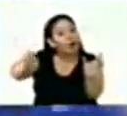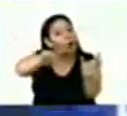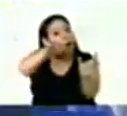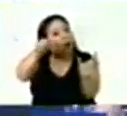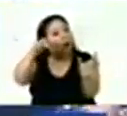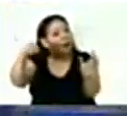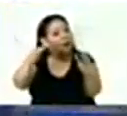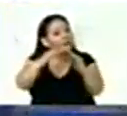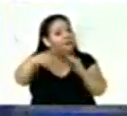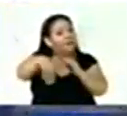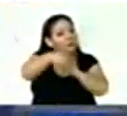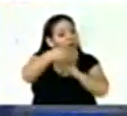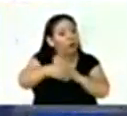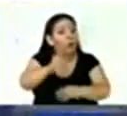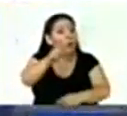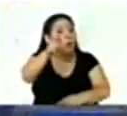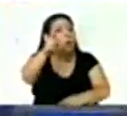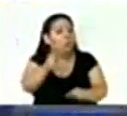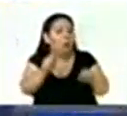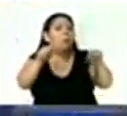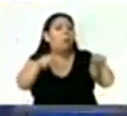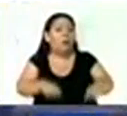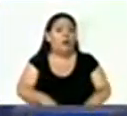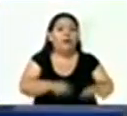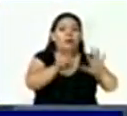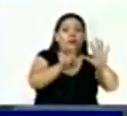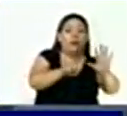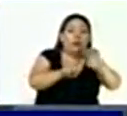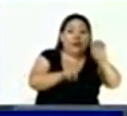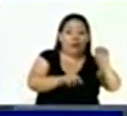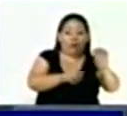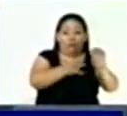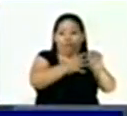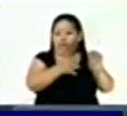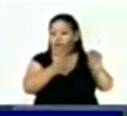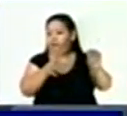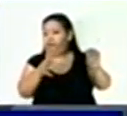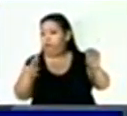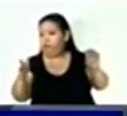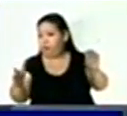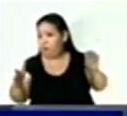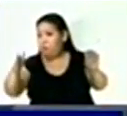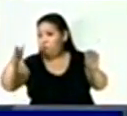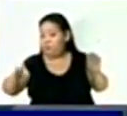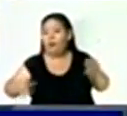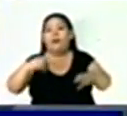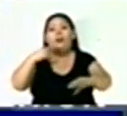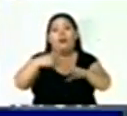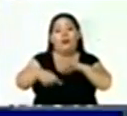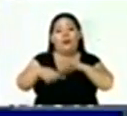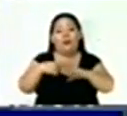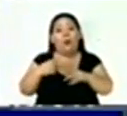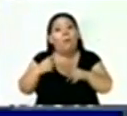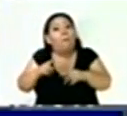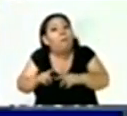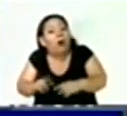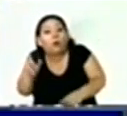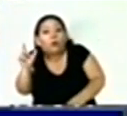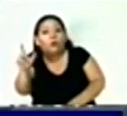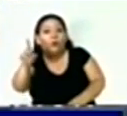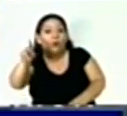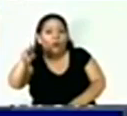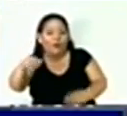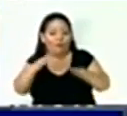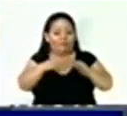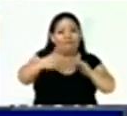exterior, tendrán un mes a partir del 6 de enero para votar en línea y quienes conserven la dirección de El Salvador